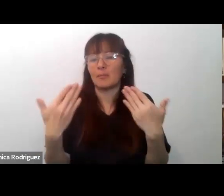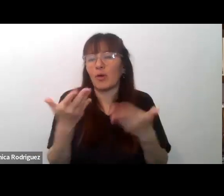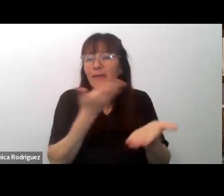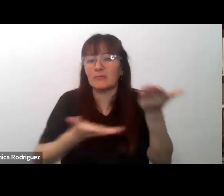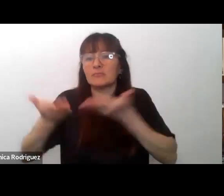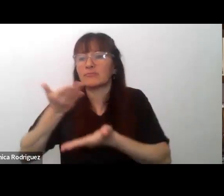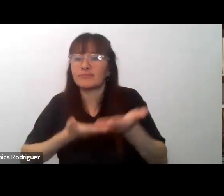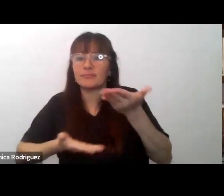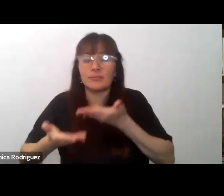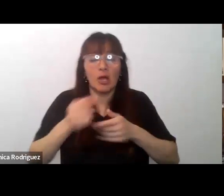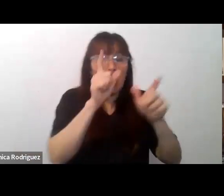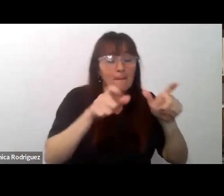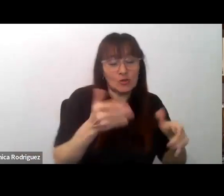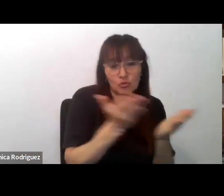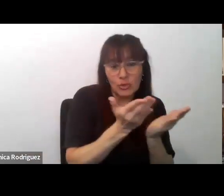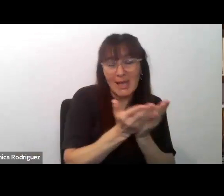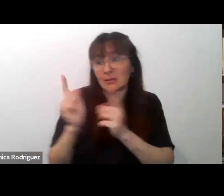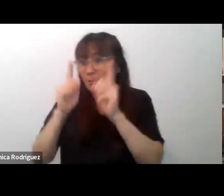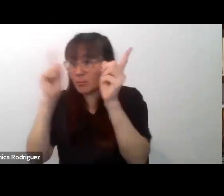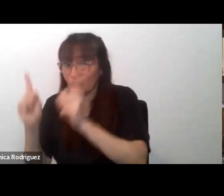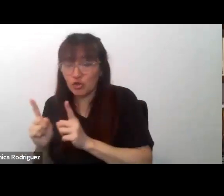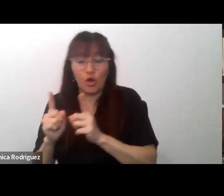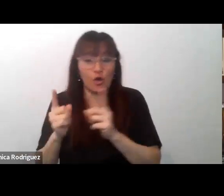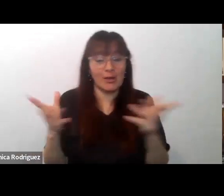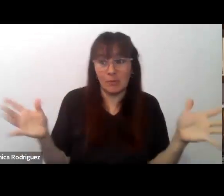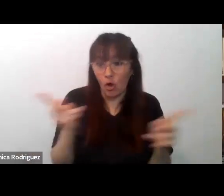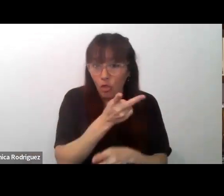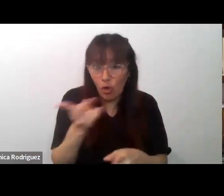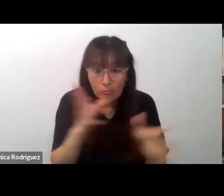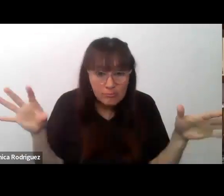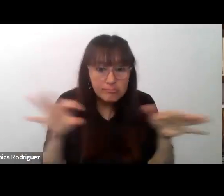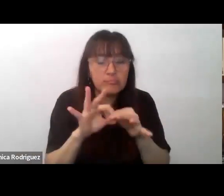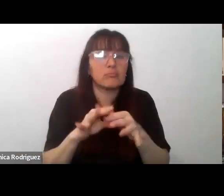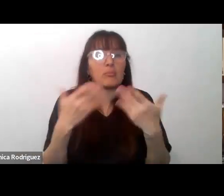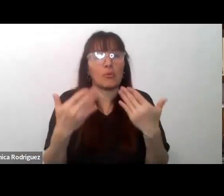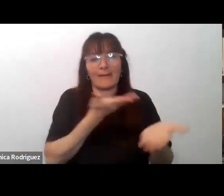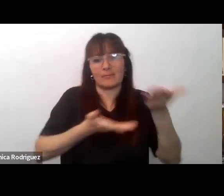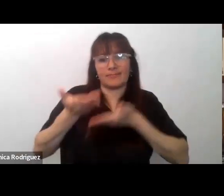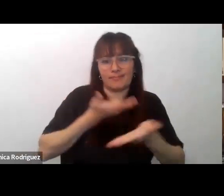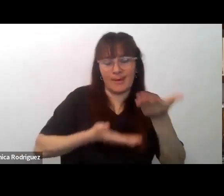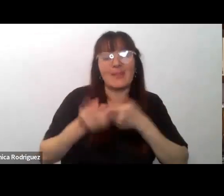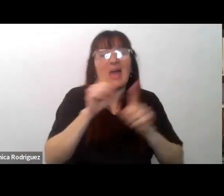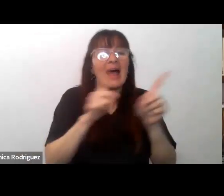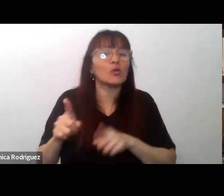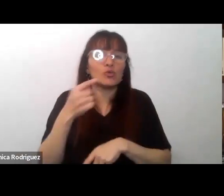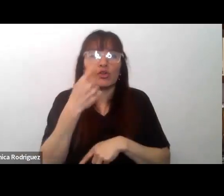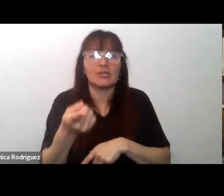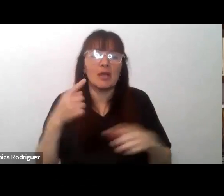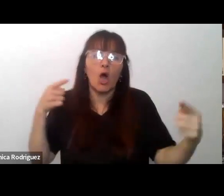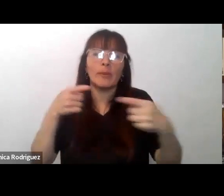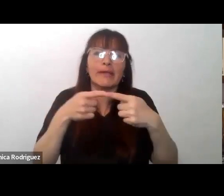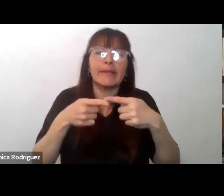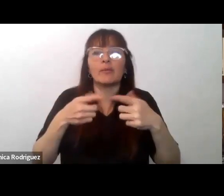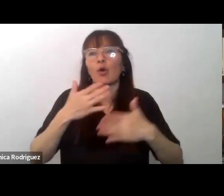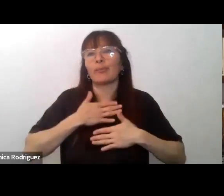conocimiento con su misión y algunos dicen que mi misión es seguir tal